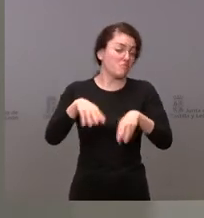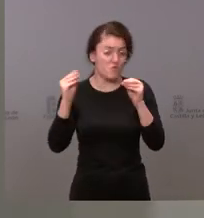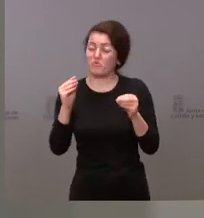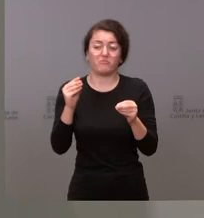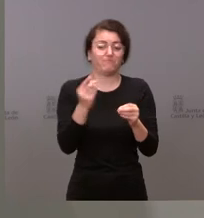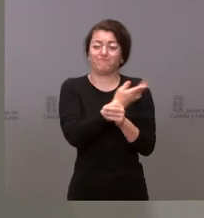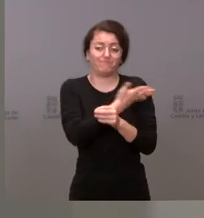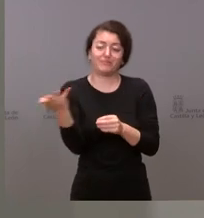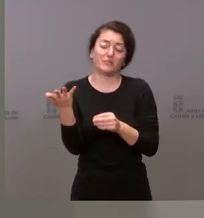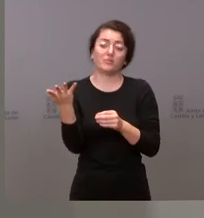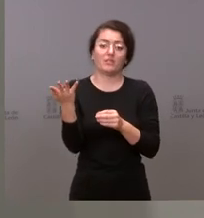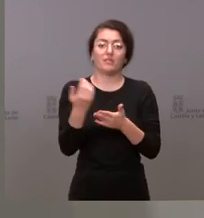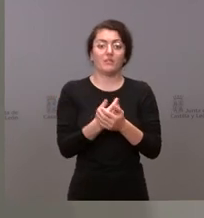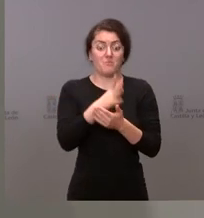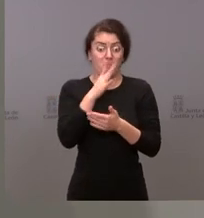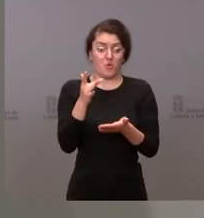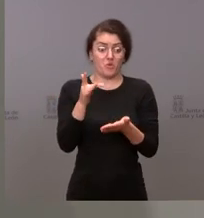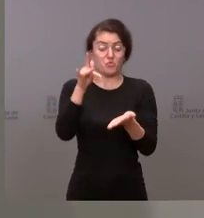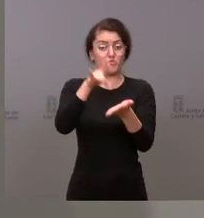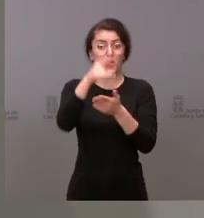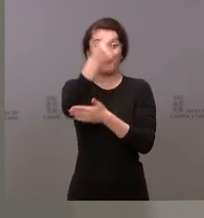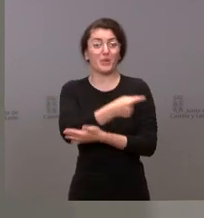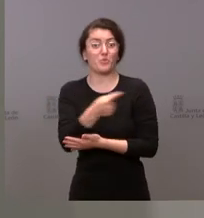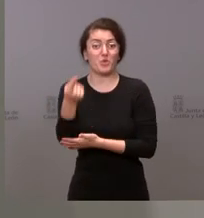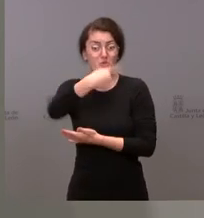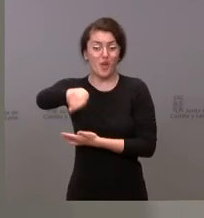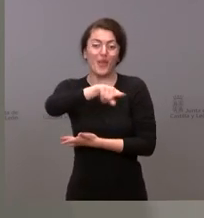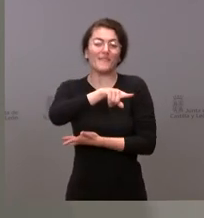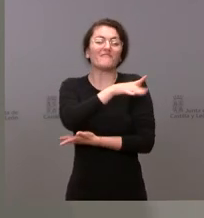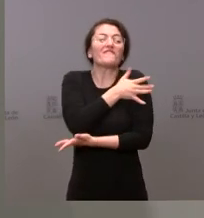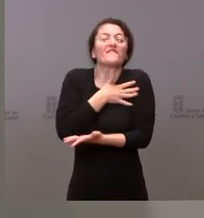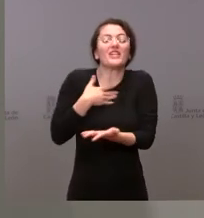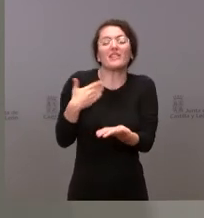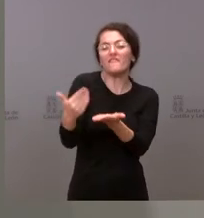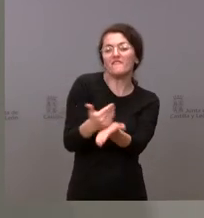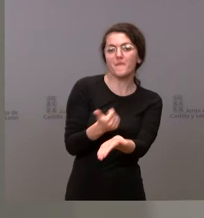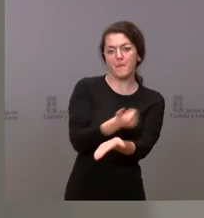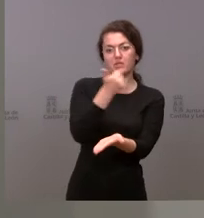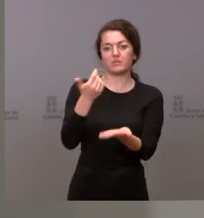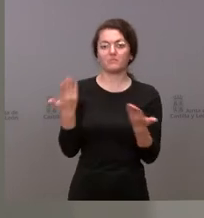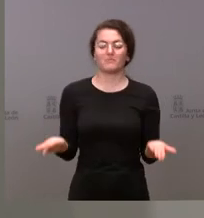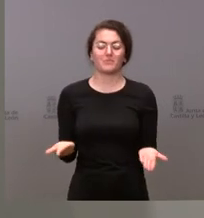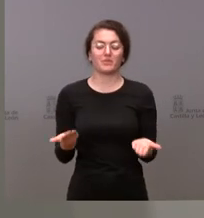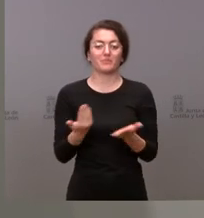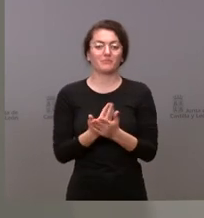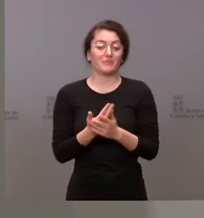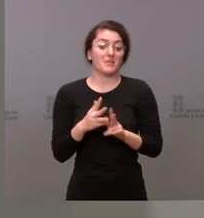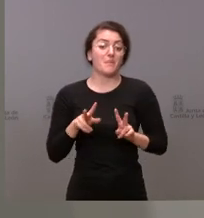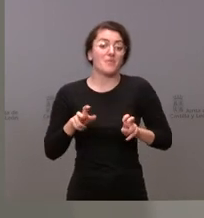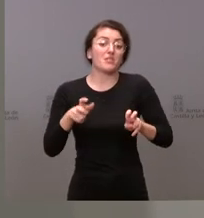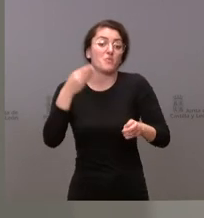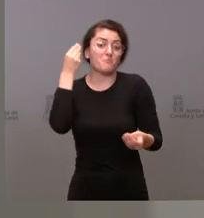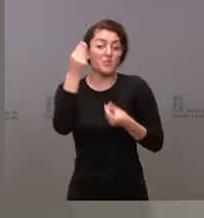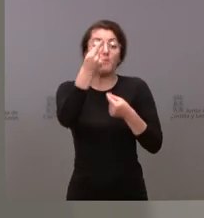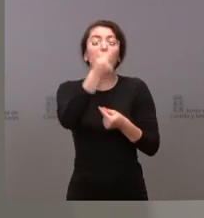porque todo el mundo cuando llega la hora del presupuesto querría más pero en principio yo creo que es un presupuesto muy